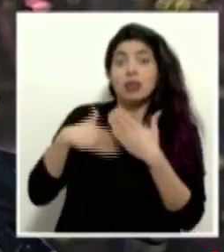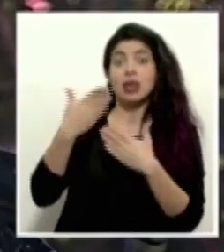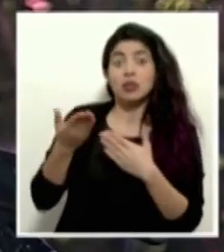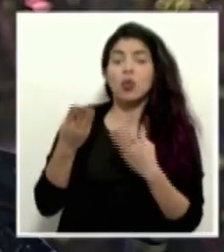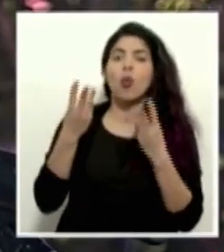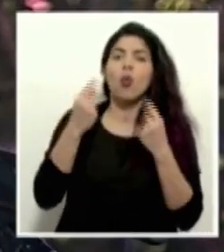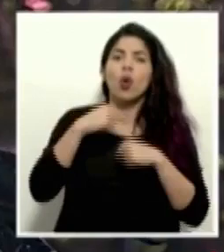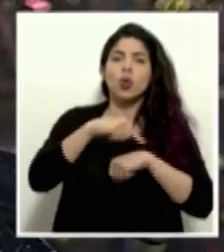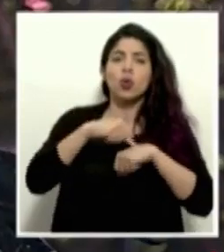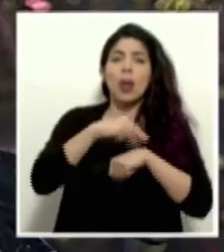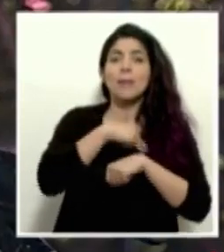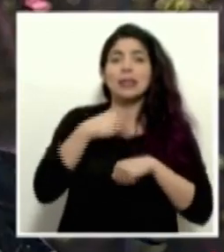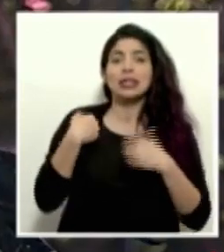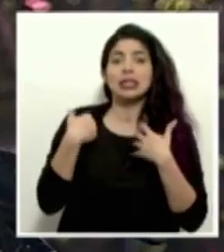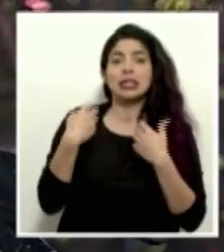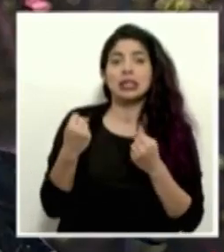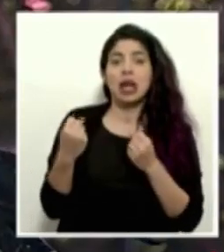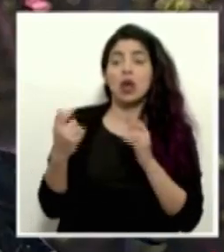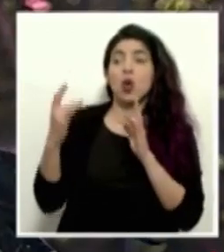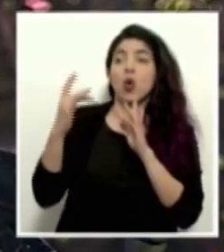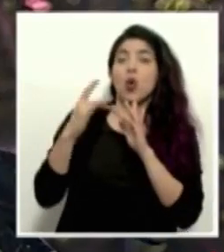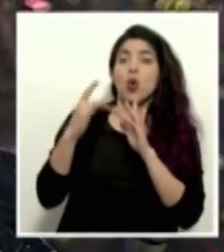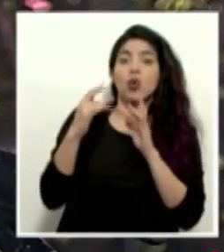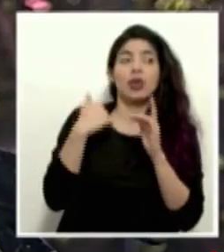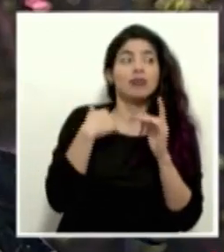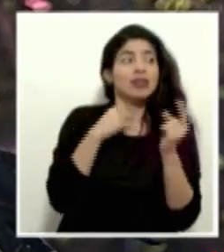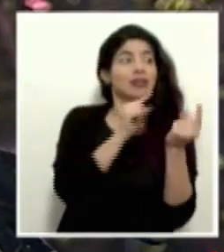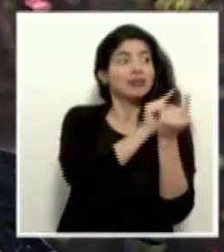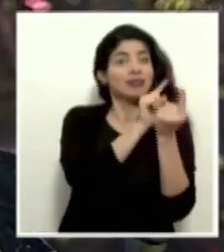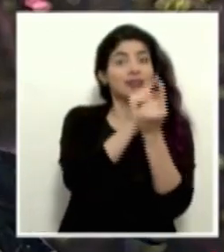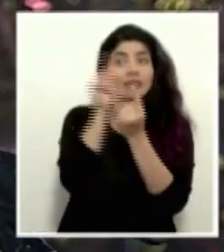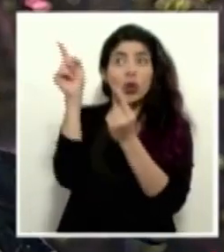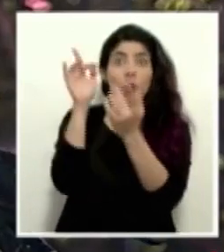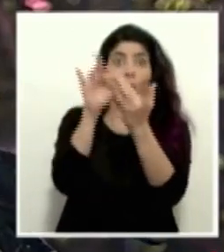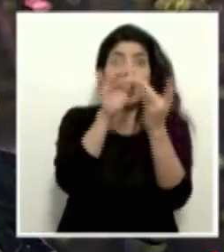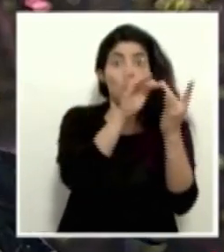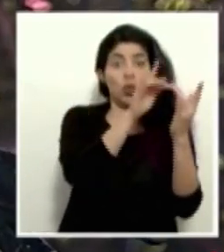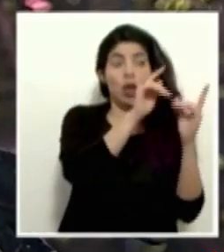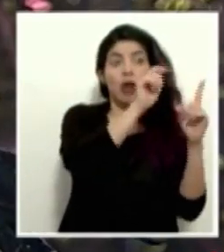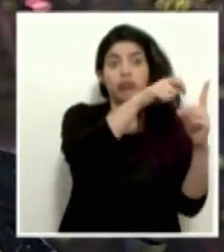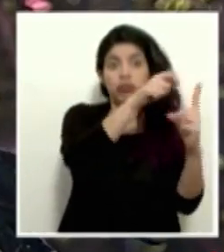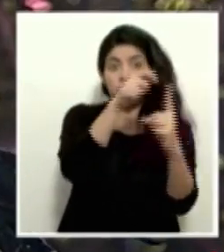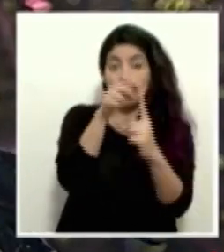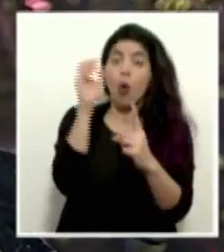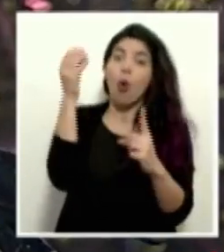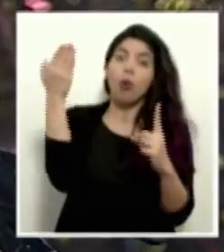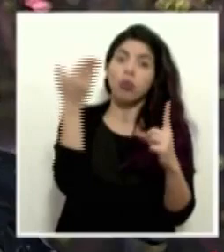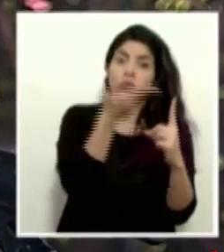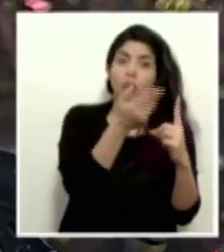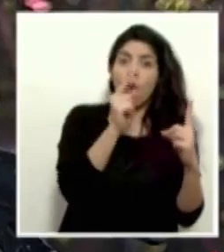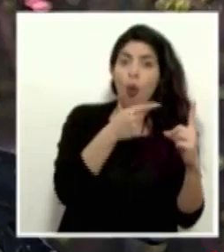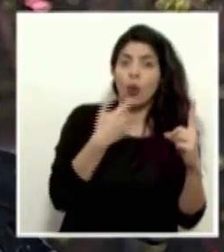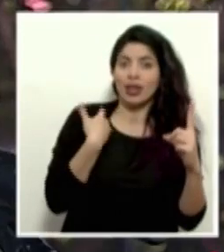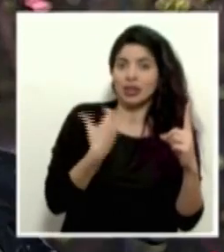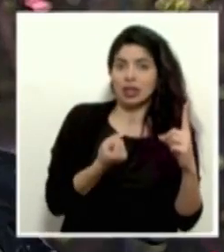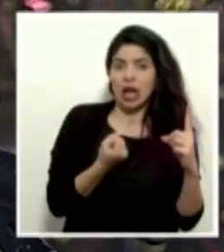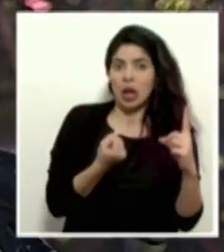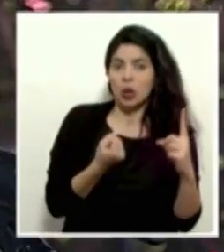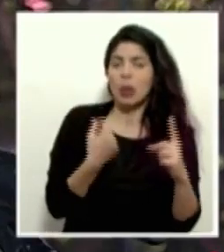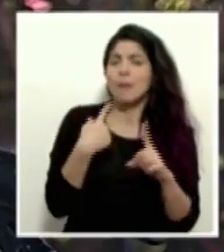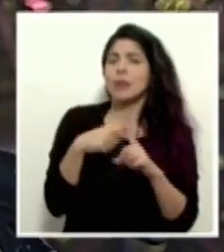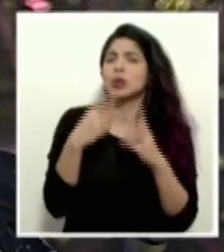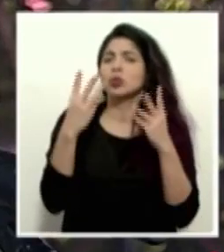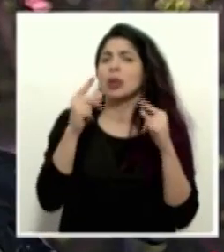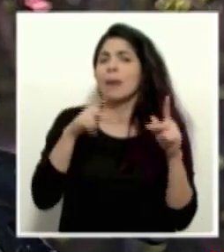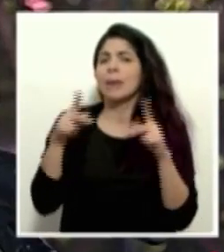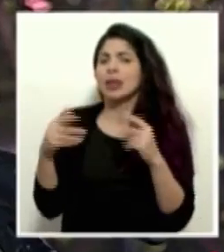tiempo tarda el Ministerio de Salud en contactar a mis nexos y también hacérselos o darles la orden sanitaria? ¿Cuántas personas también